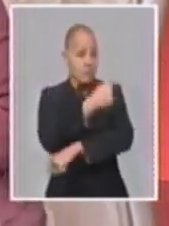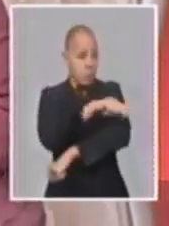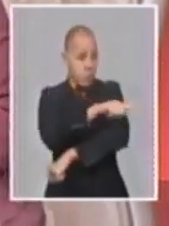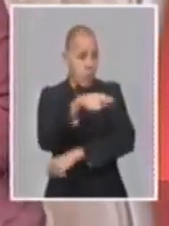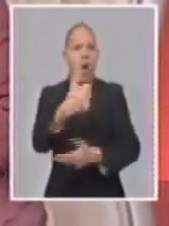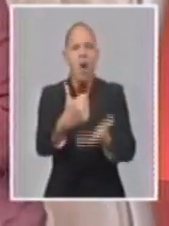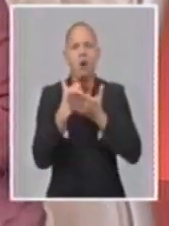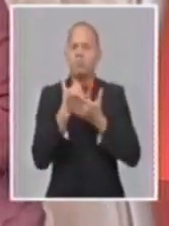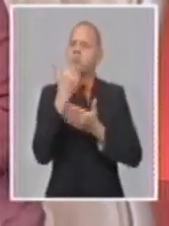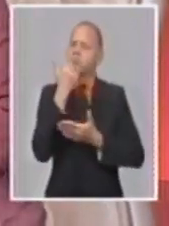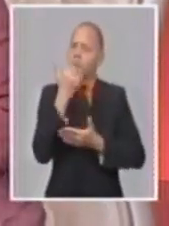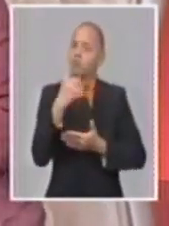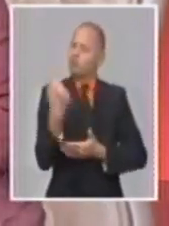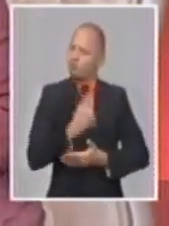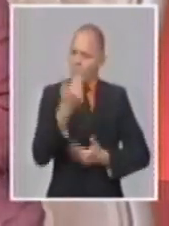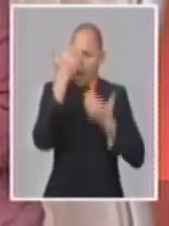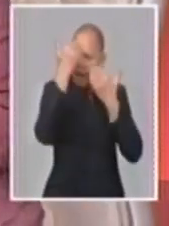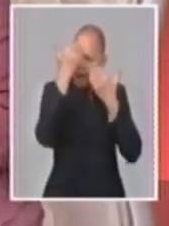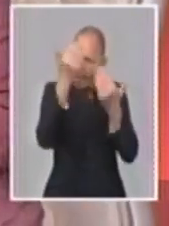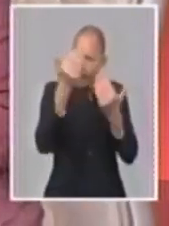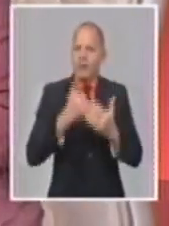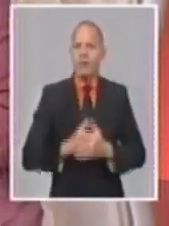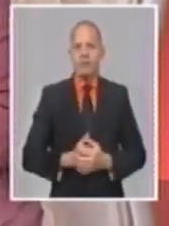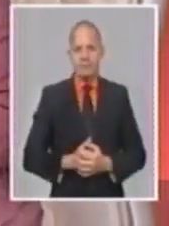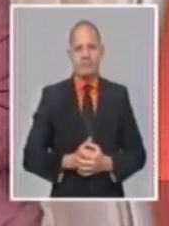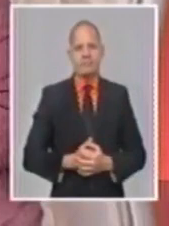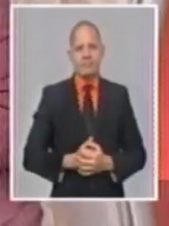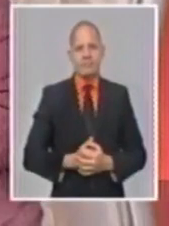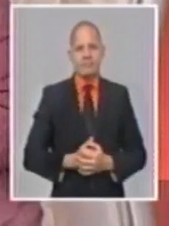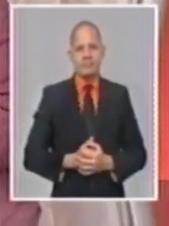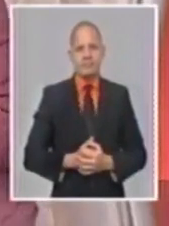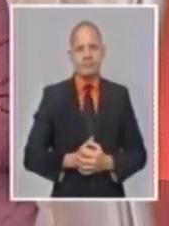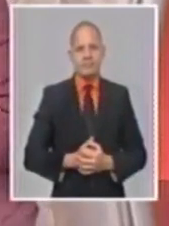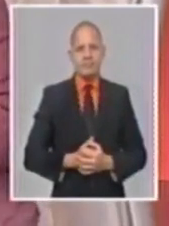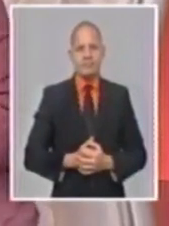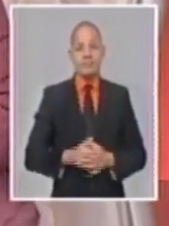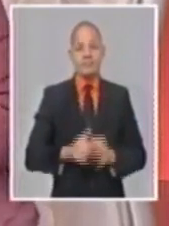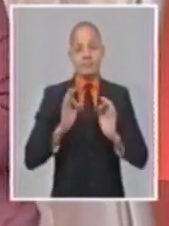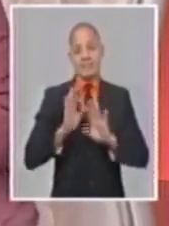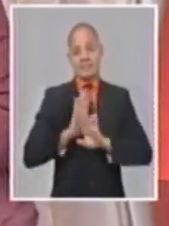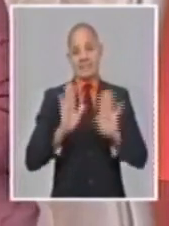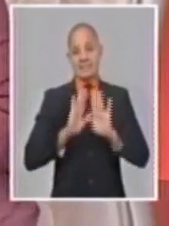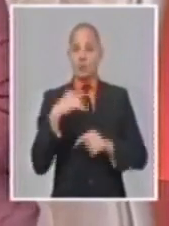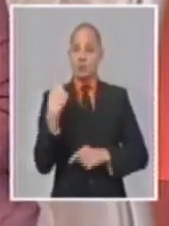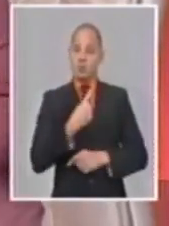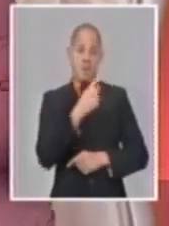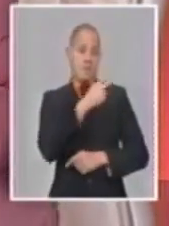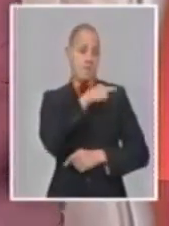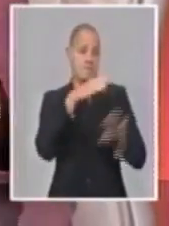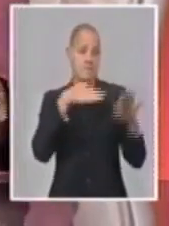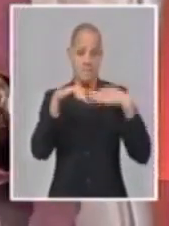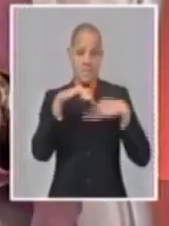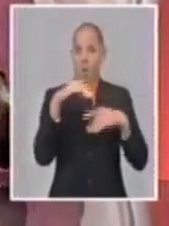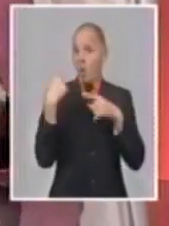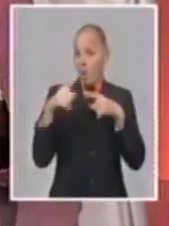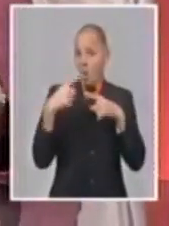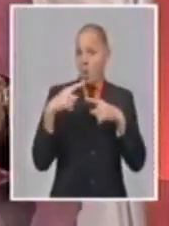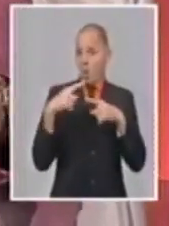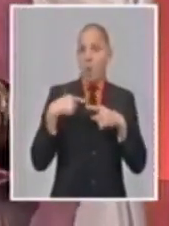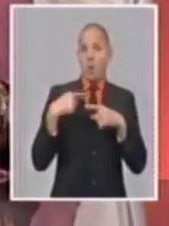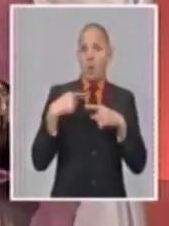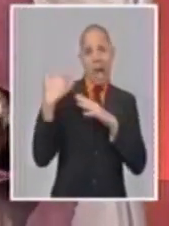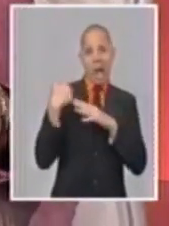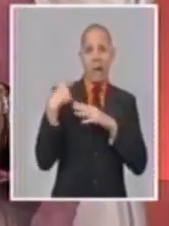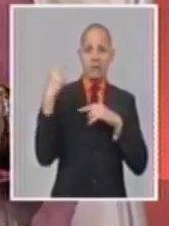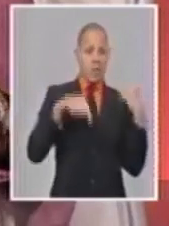es meritorio reconocerlo y yo creo que no hay ministerio que ha transitado por la mesa que no